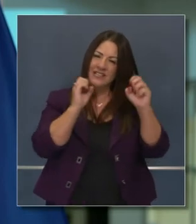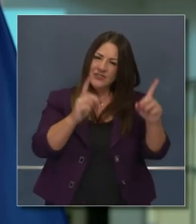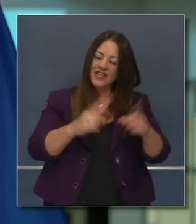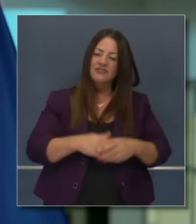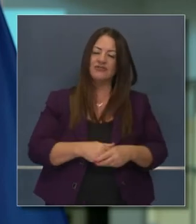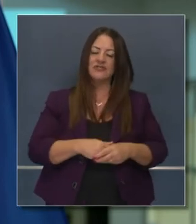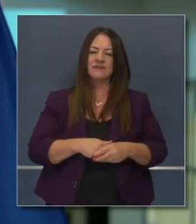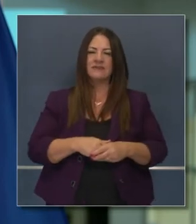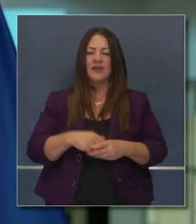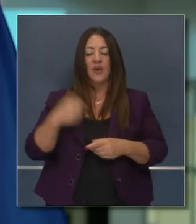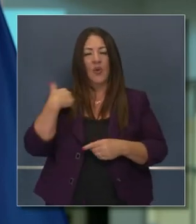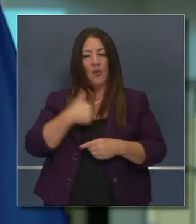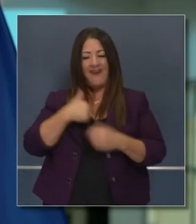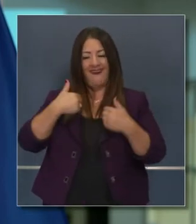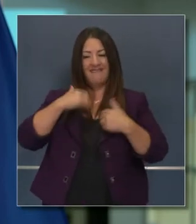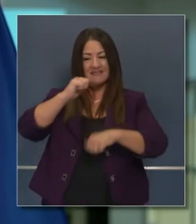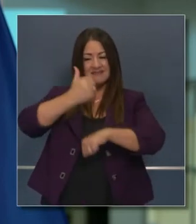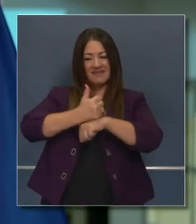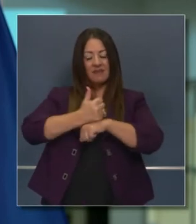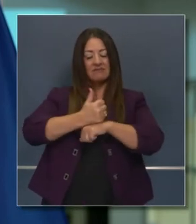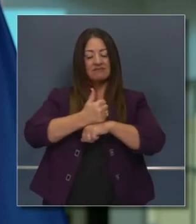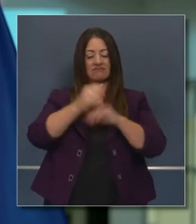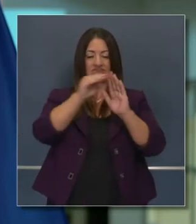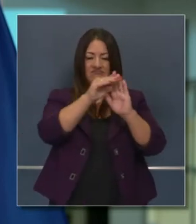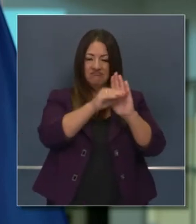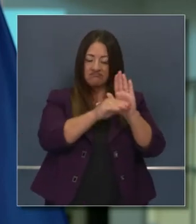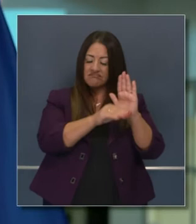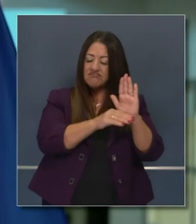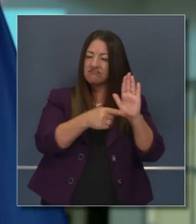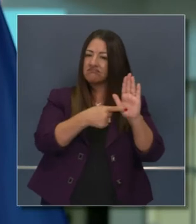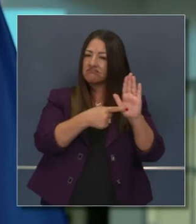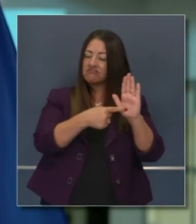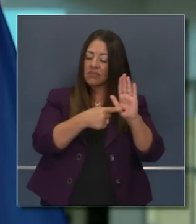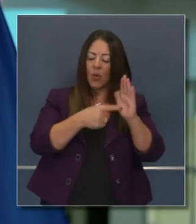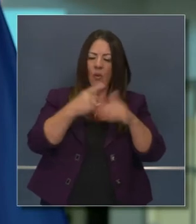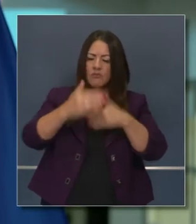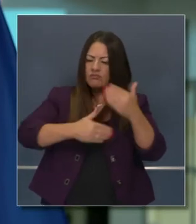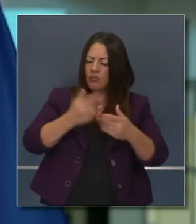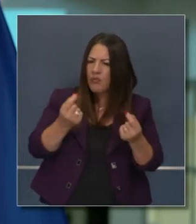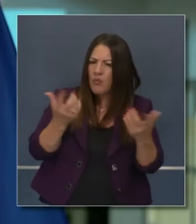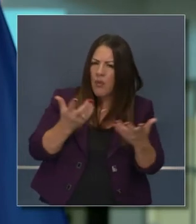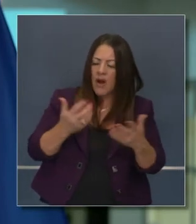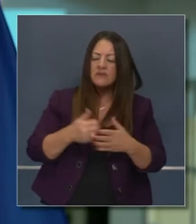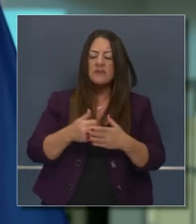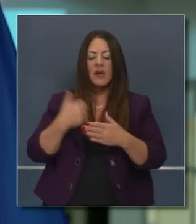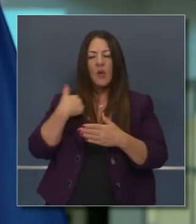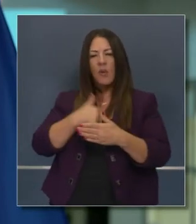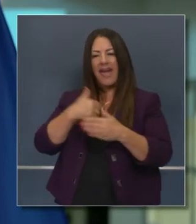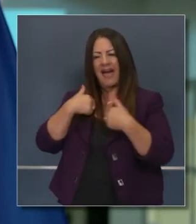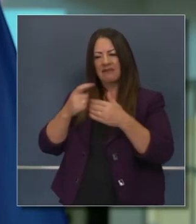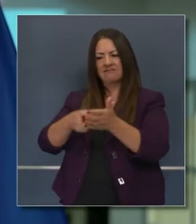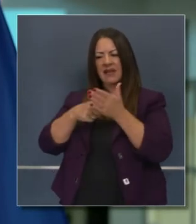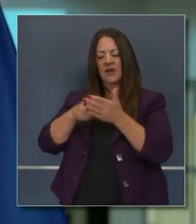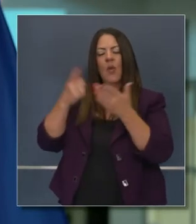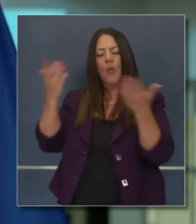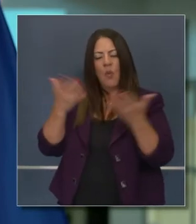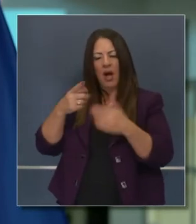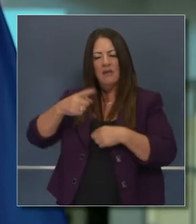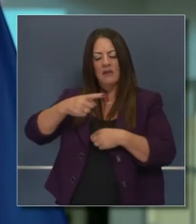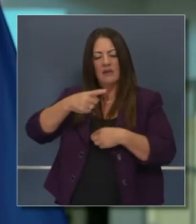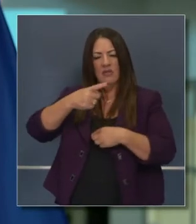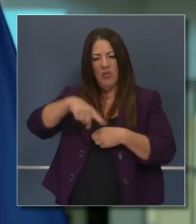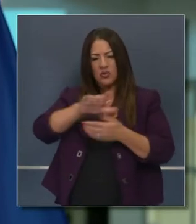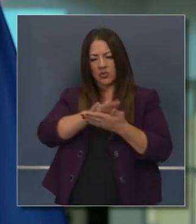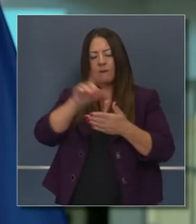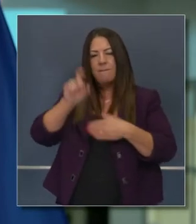Otra vez tenemos protocolos y procesos que se han implementado y tenemos mandatos sobre requisitos de pruebas y equipo de